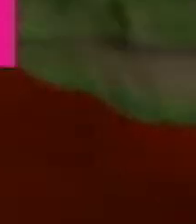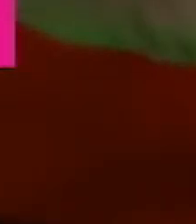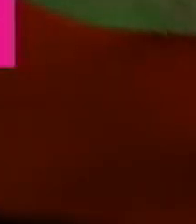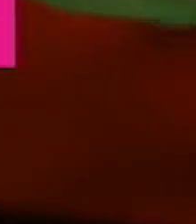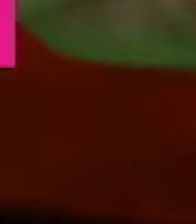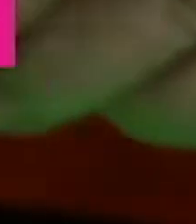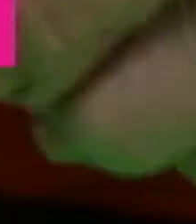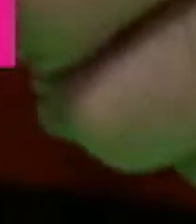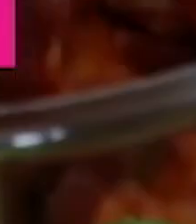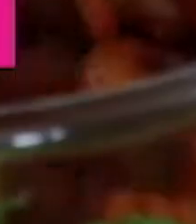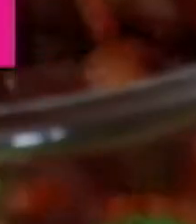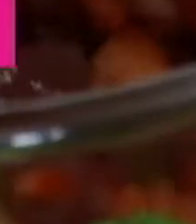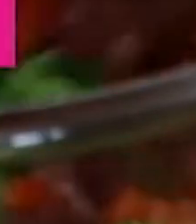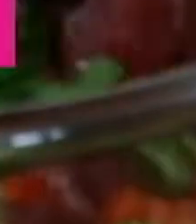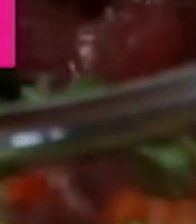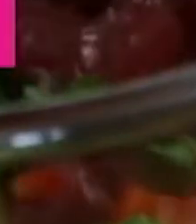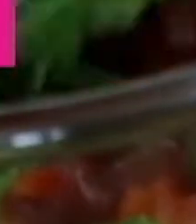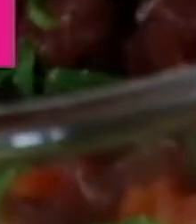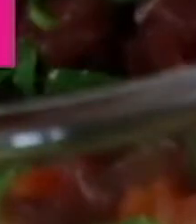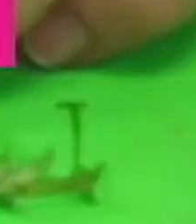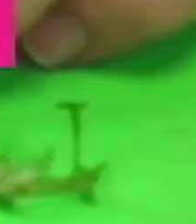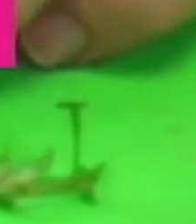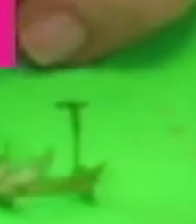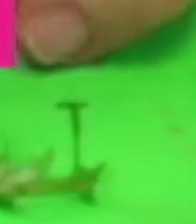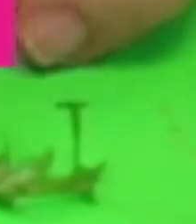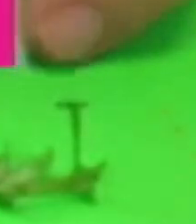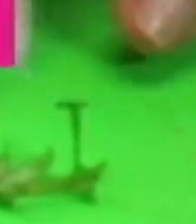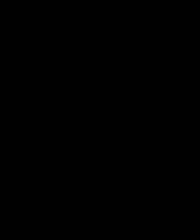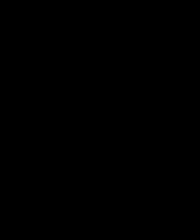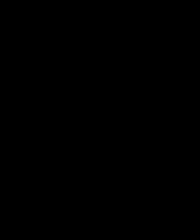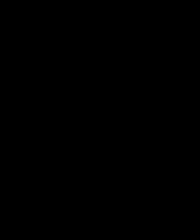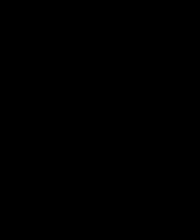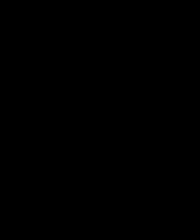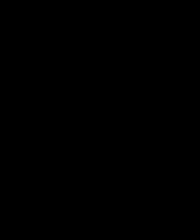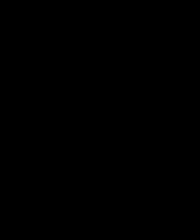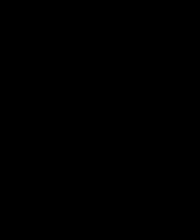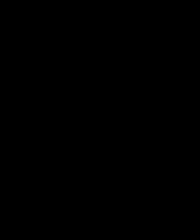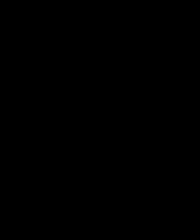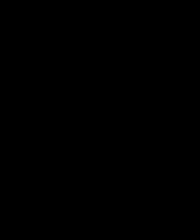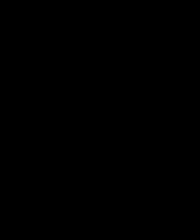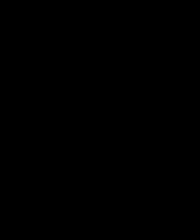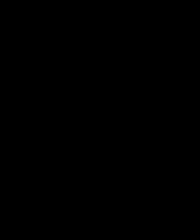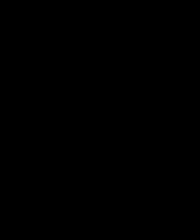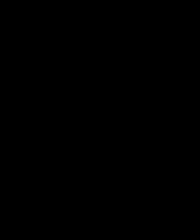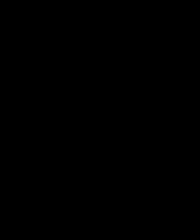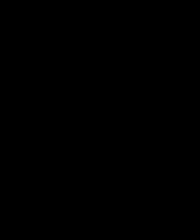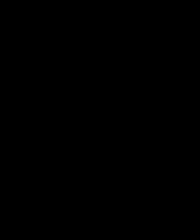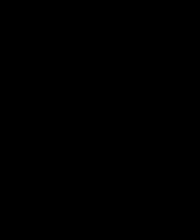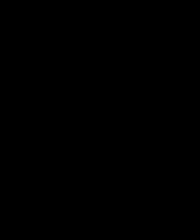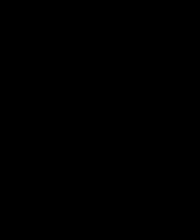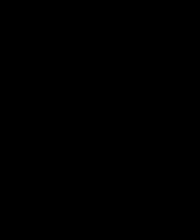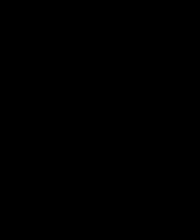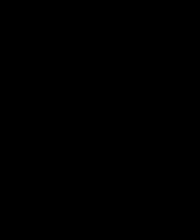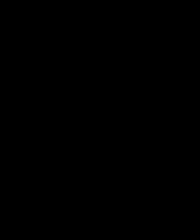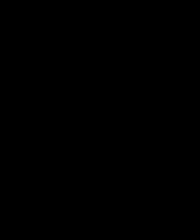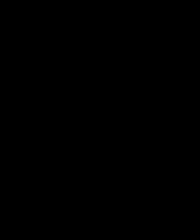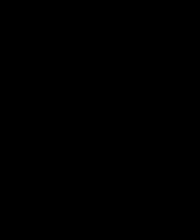Con repetición A las 10 y 30 de la mañana En 13 Costa Rica Televisión